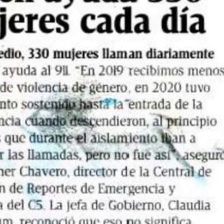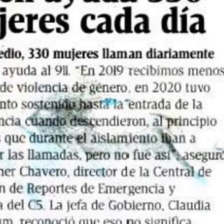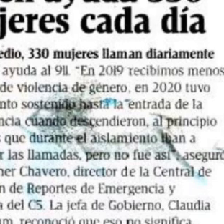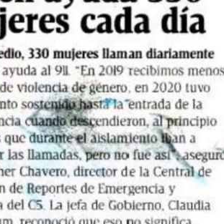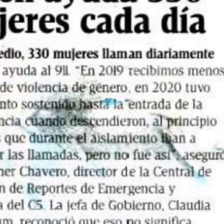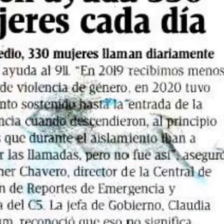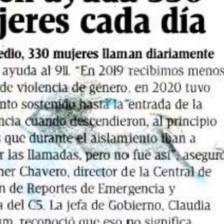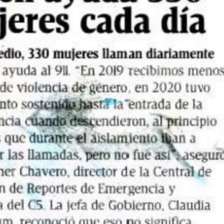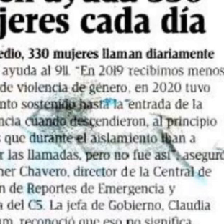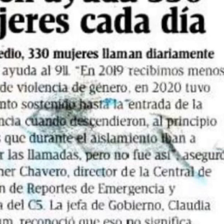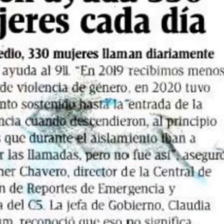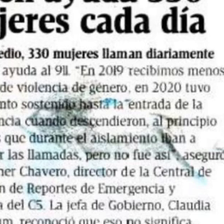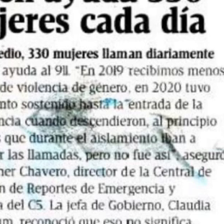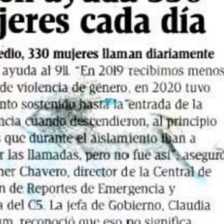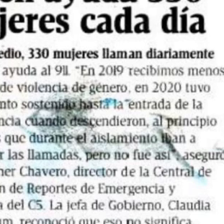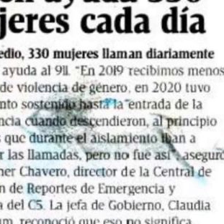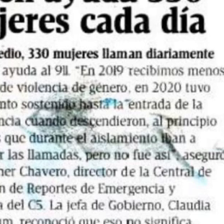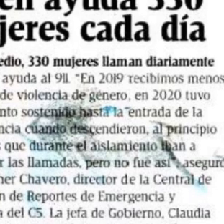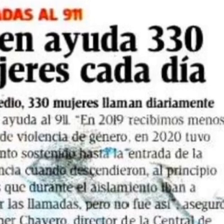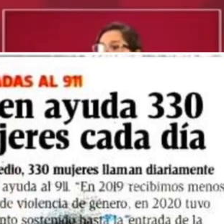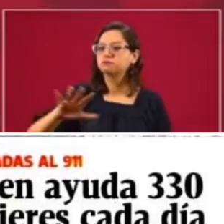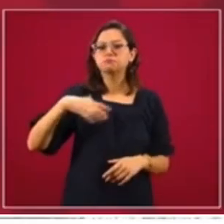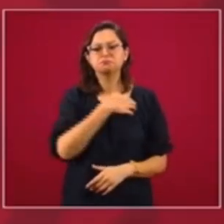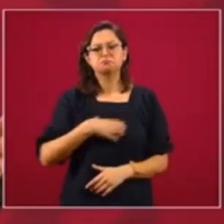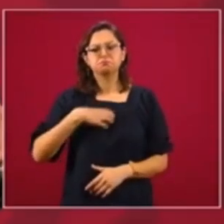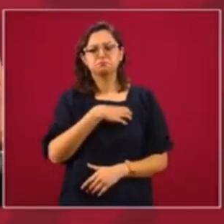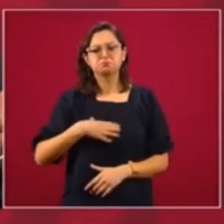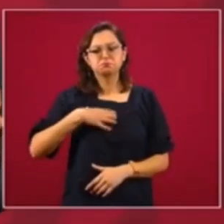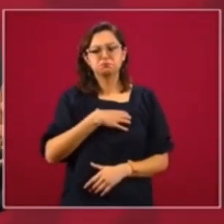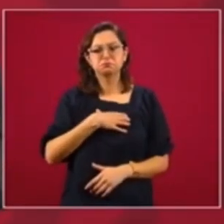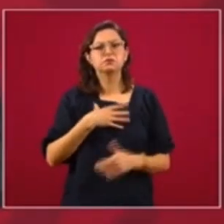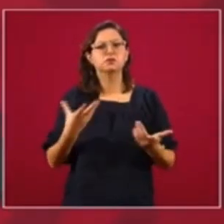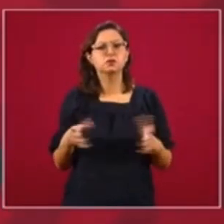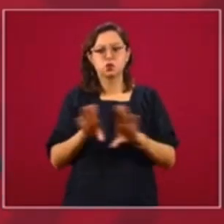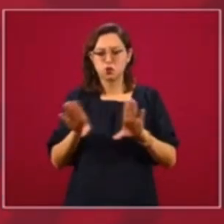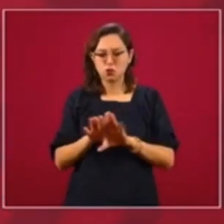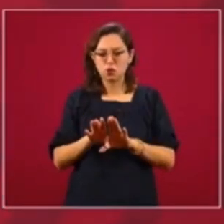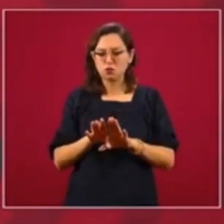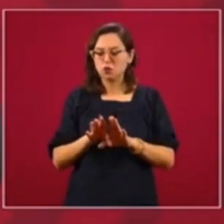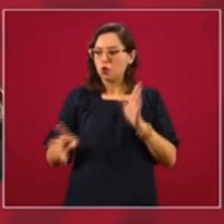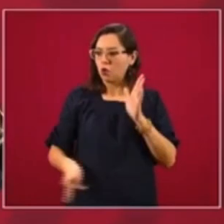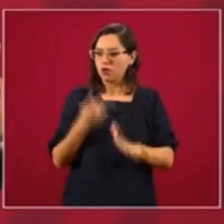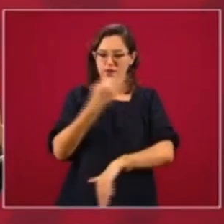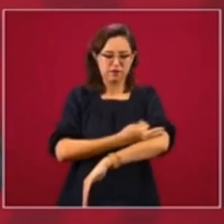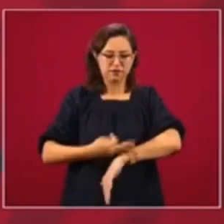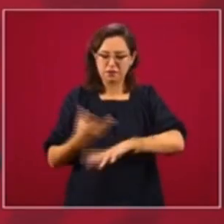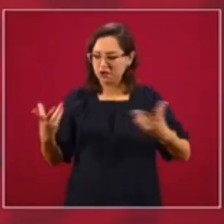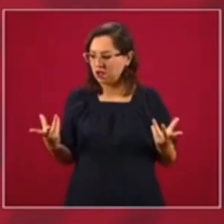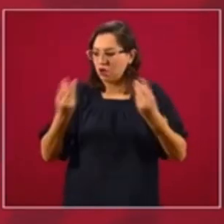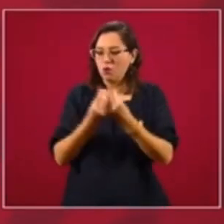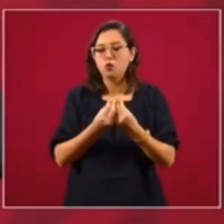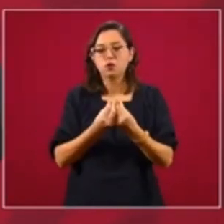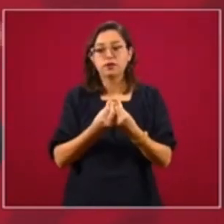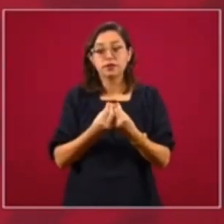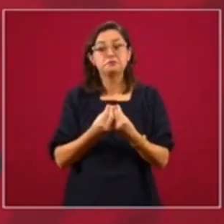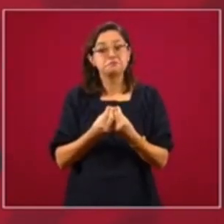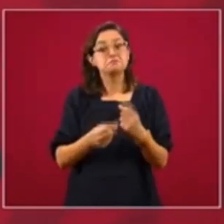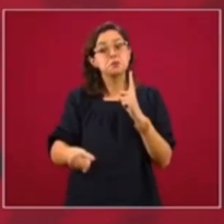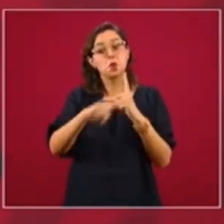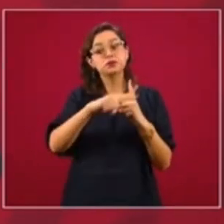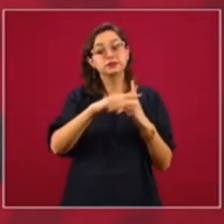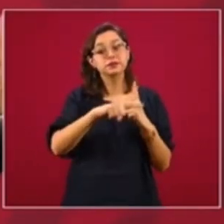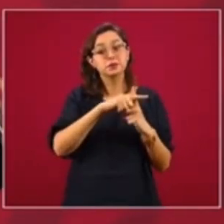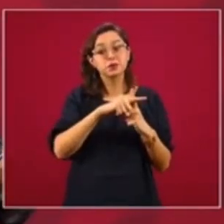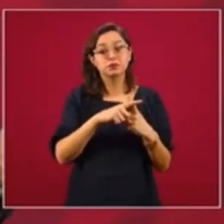celebraba la gente es de que hubo un reencuentro familiar, un porcentaje considerable de las cosas buenas